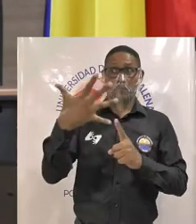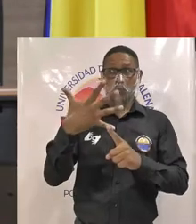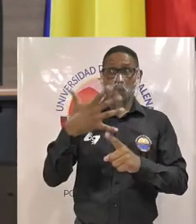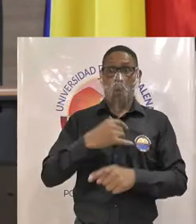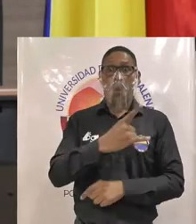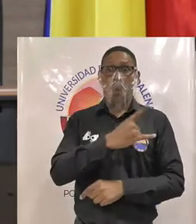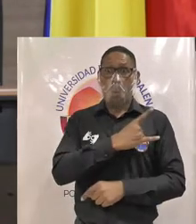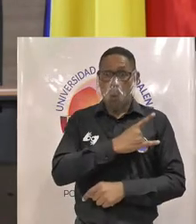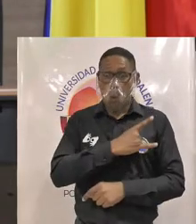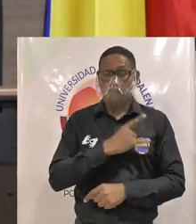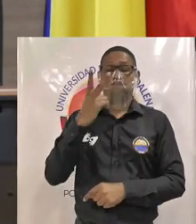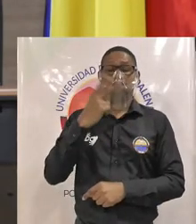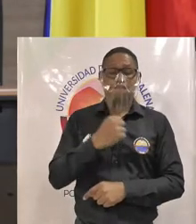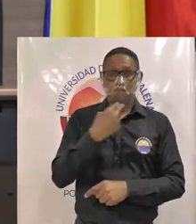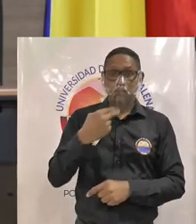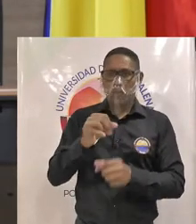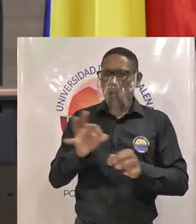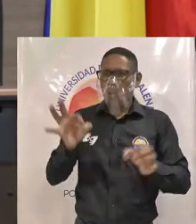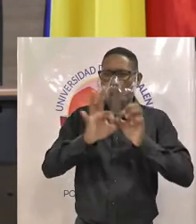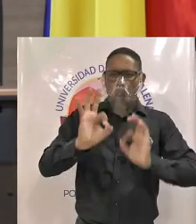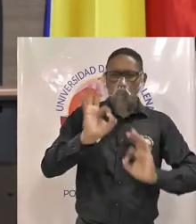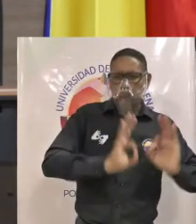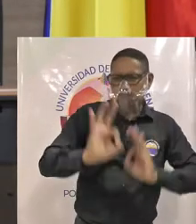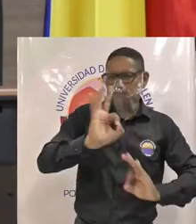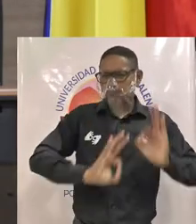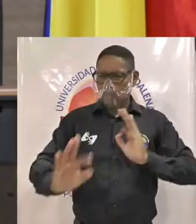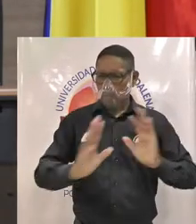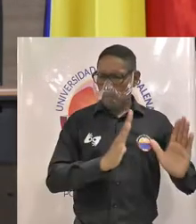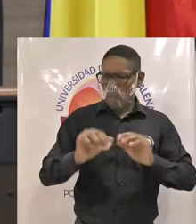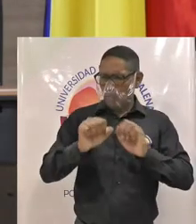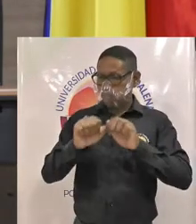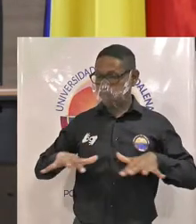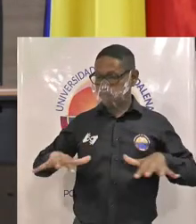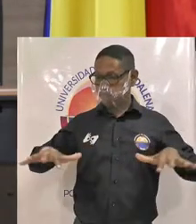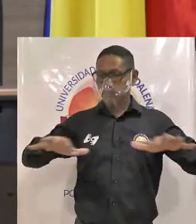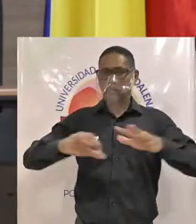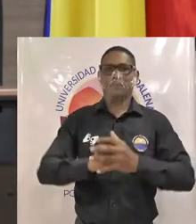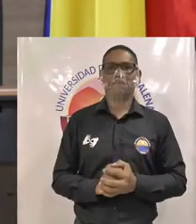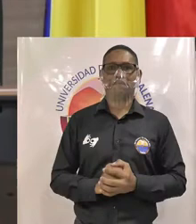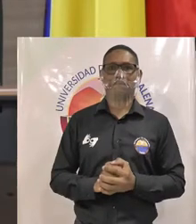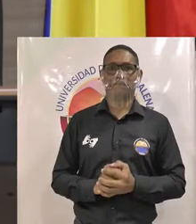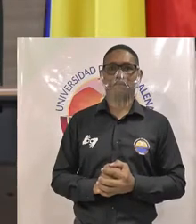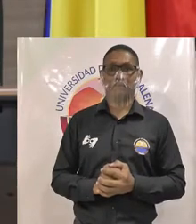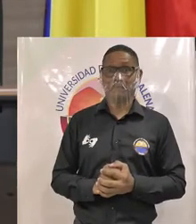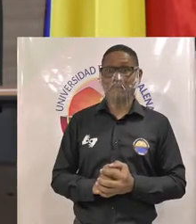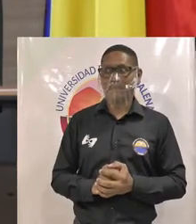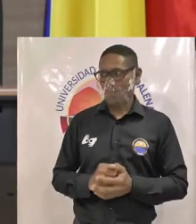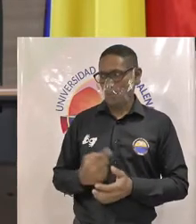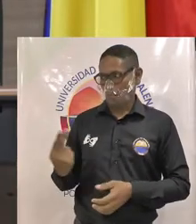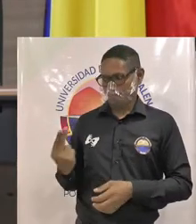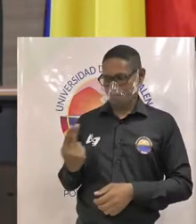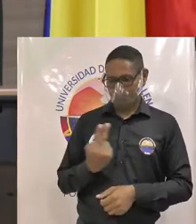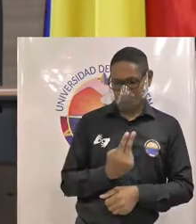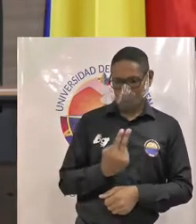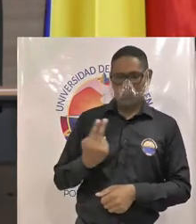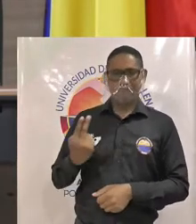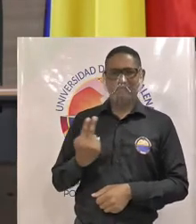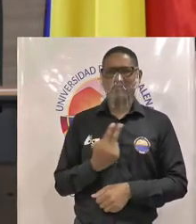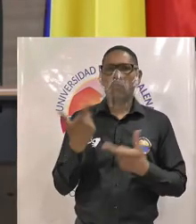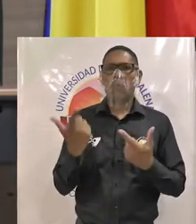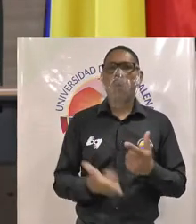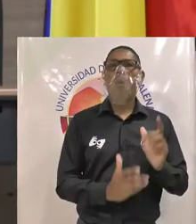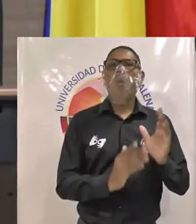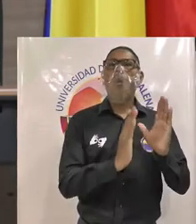y la resiliencia organizacional las intervenciones por cada fórmula de candidatos son en orden